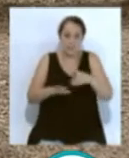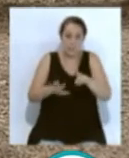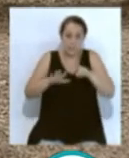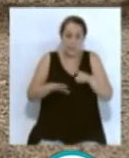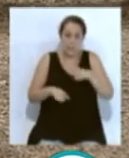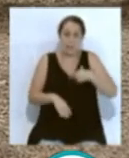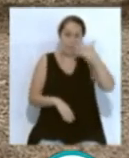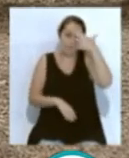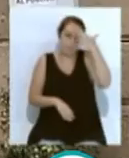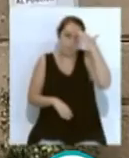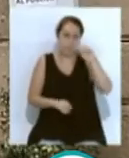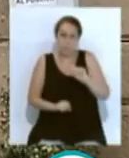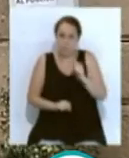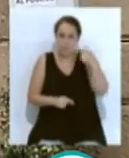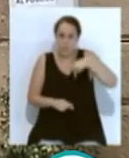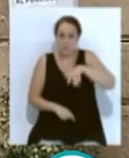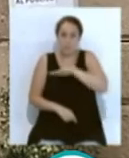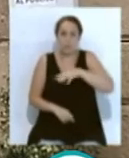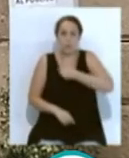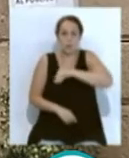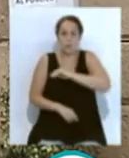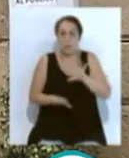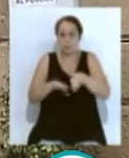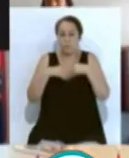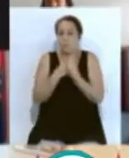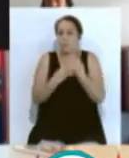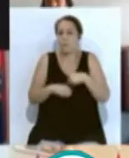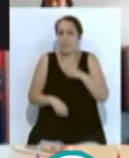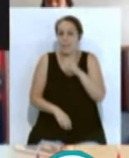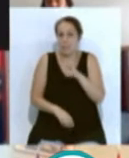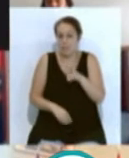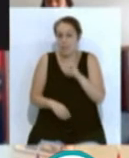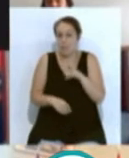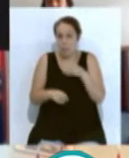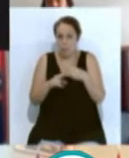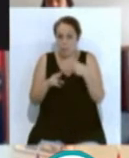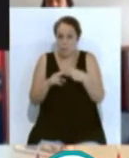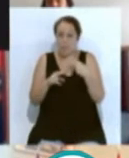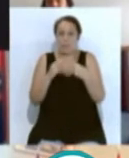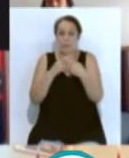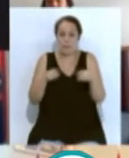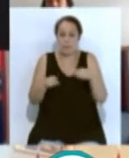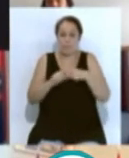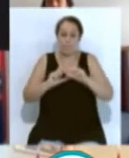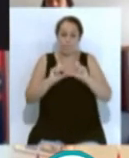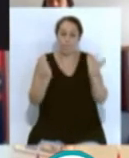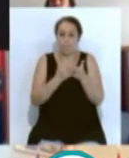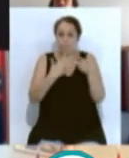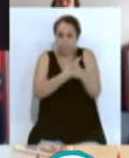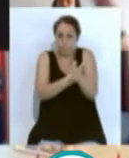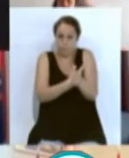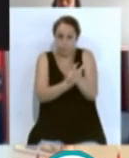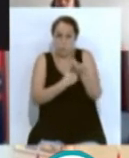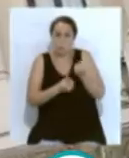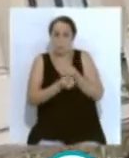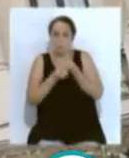importantes del territorio nacional, con 13 formaciones políticas distintas, han estado representadas en la reunión mantenida por videoconferencia con un